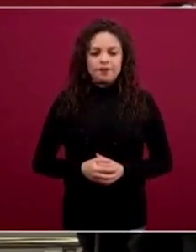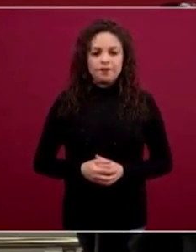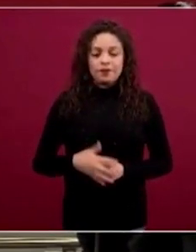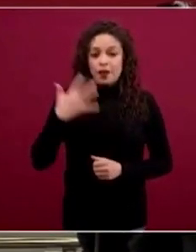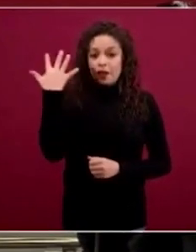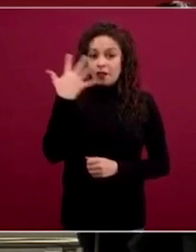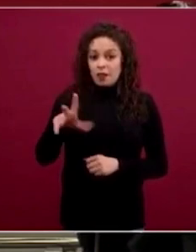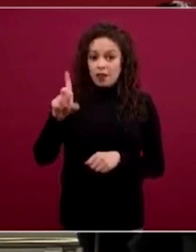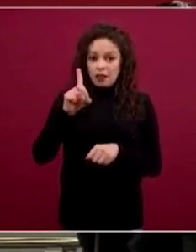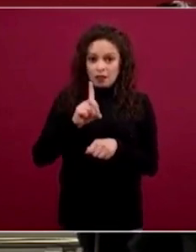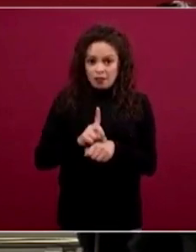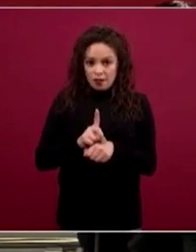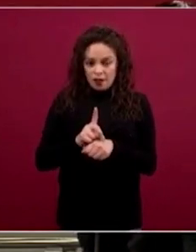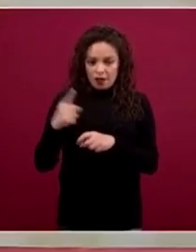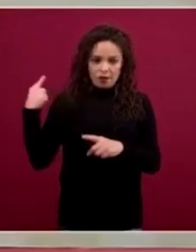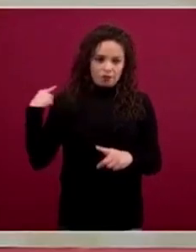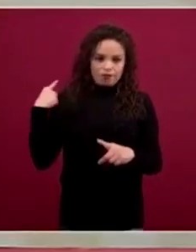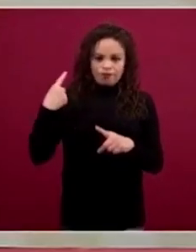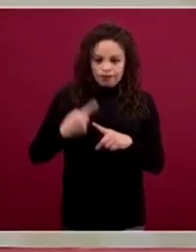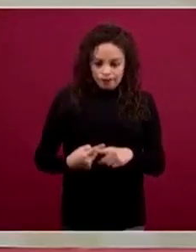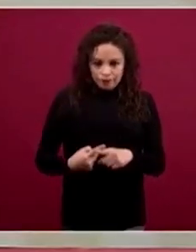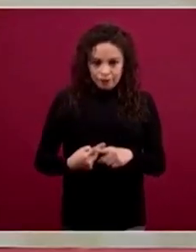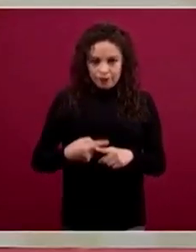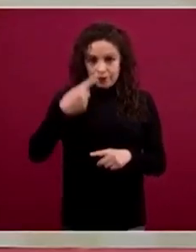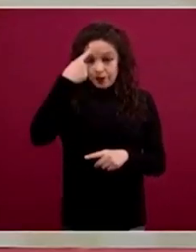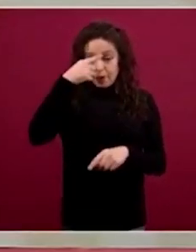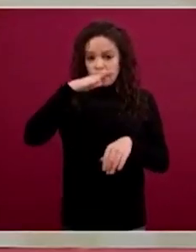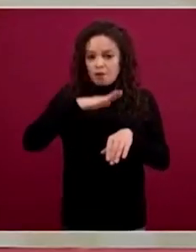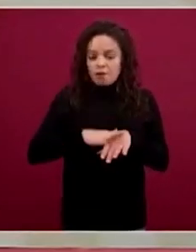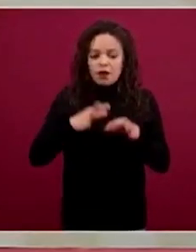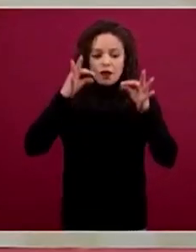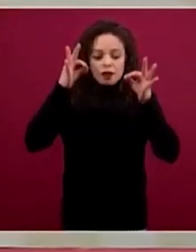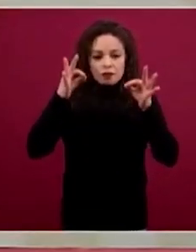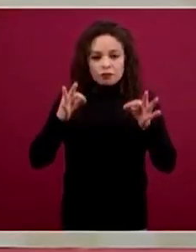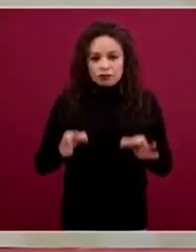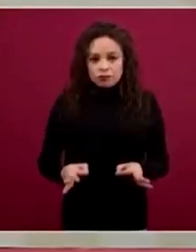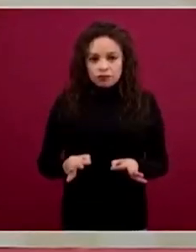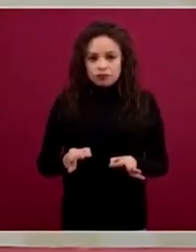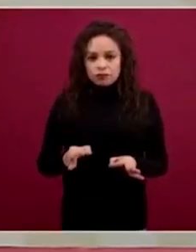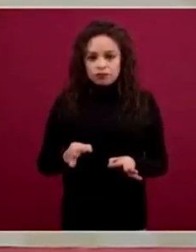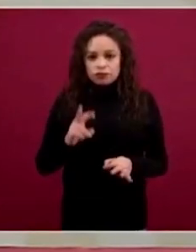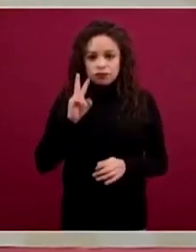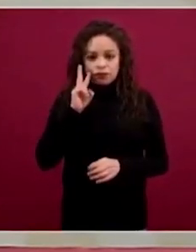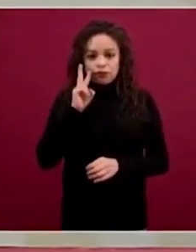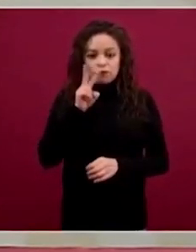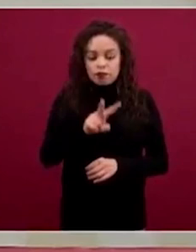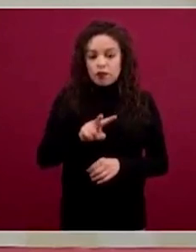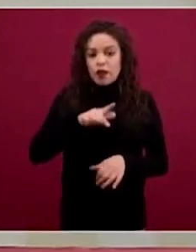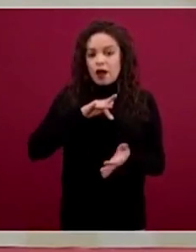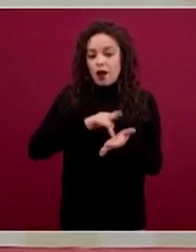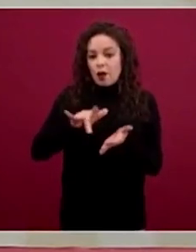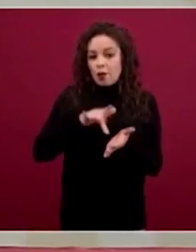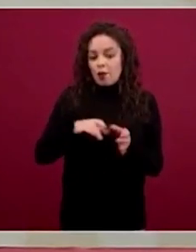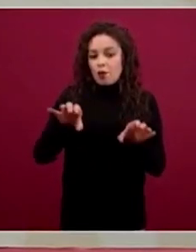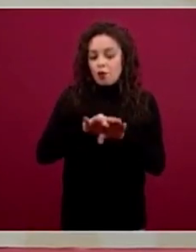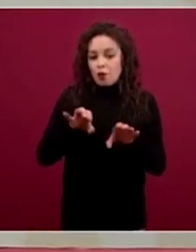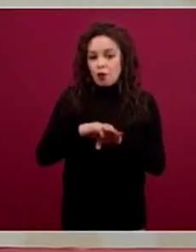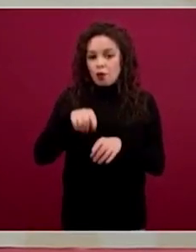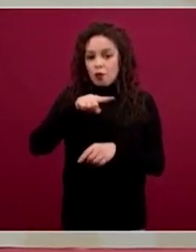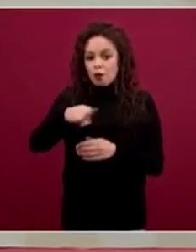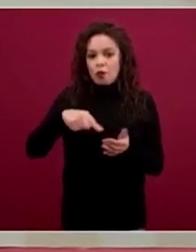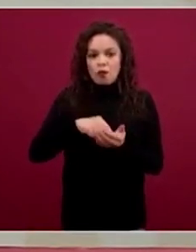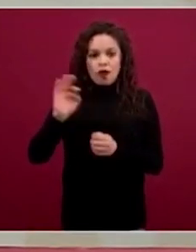días, para cubrir de manera más eficiente el apoyo federal a las distintas zonas de alta